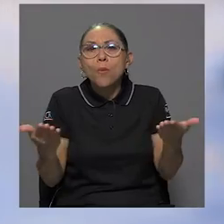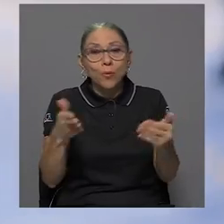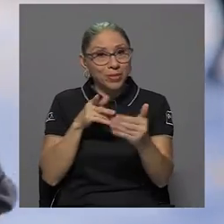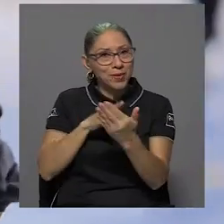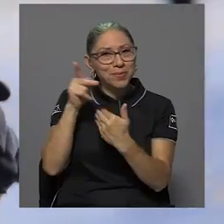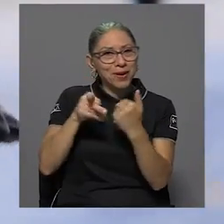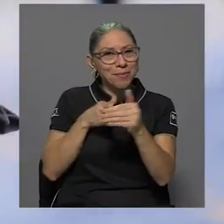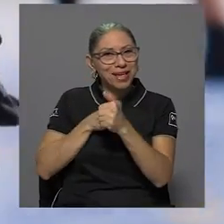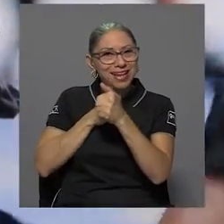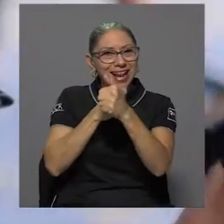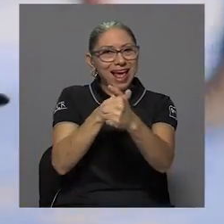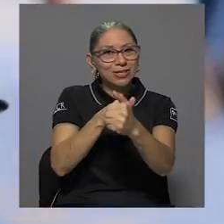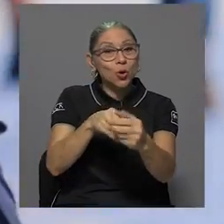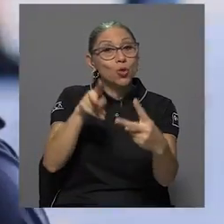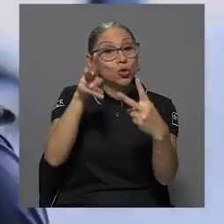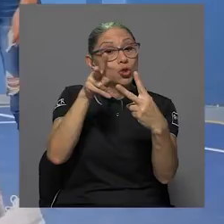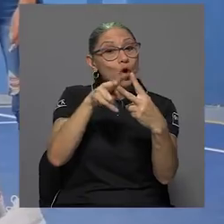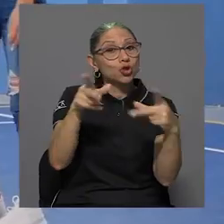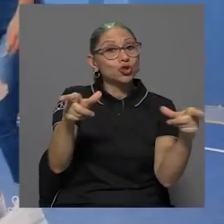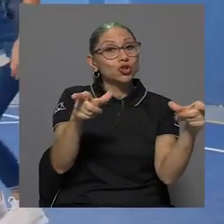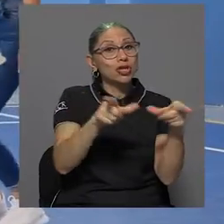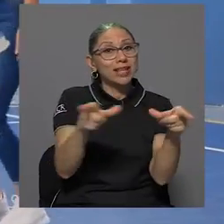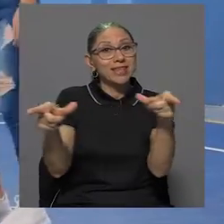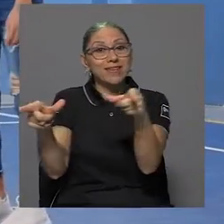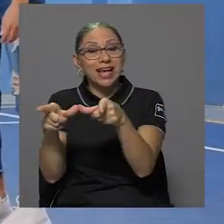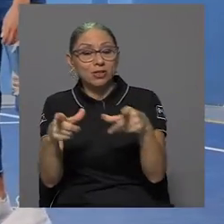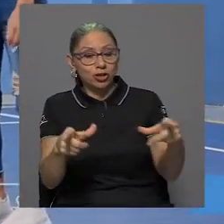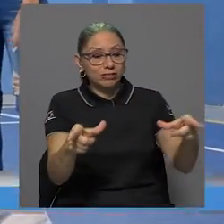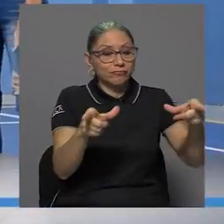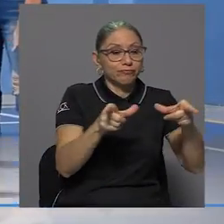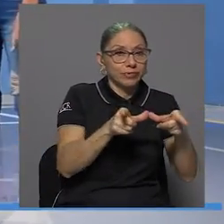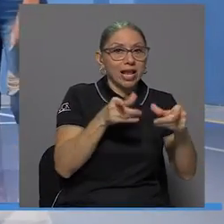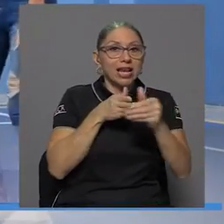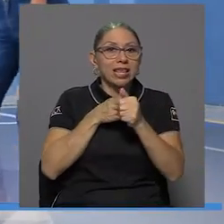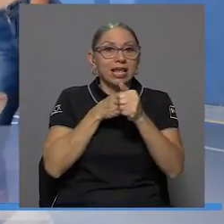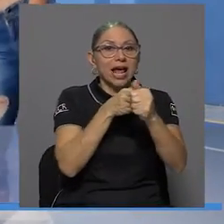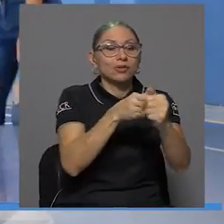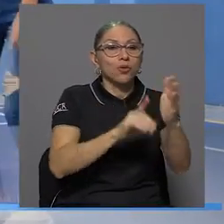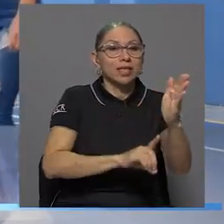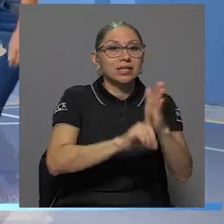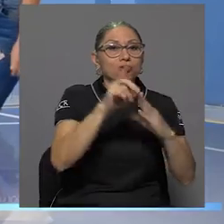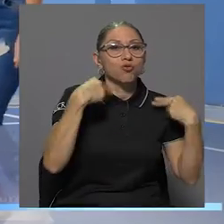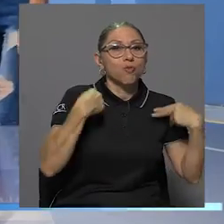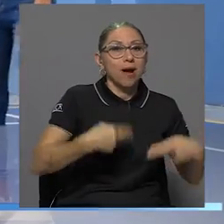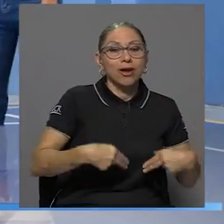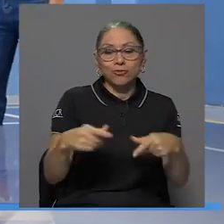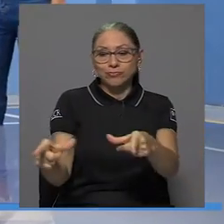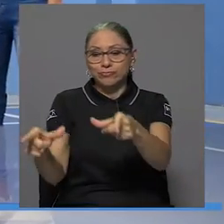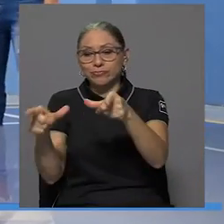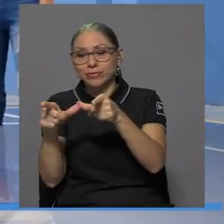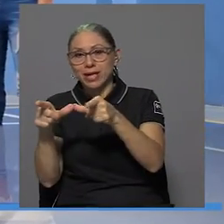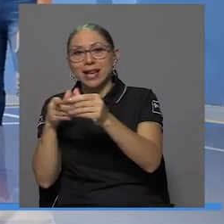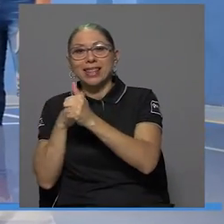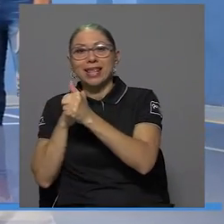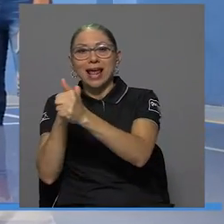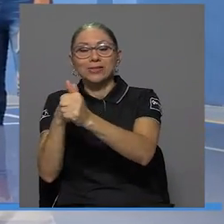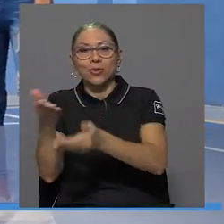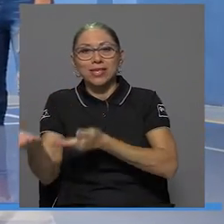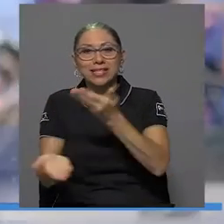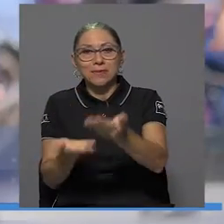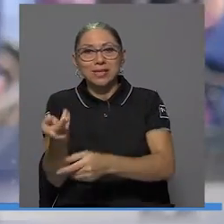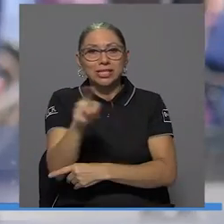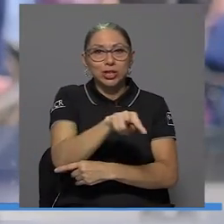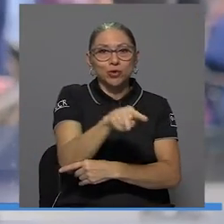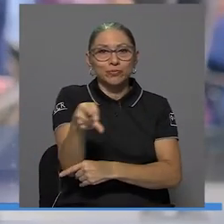liderazgo tiene dos certificaciones, uno en liderazgo y desarrollo humano y el otro en liderazgo de servicio.